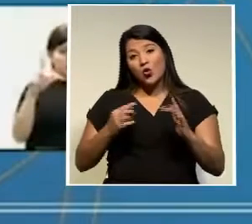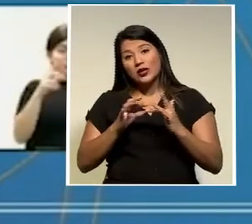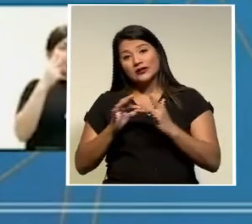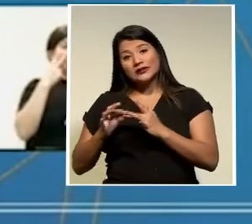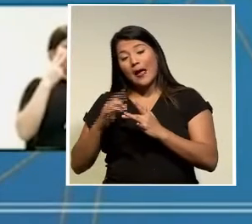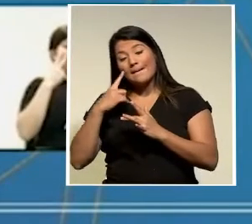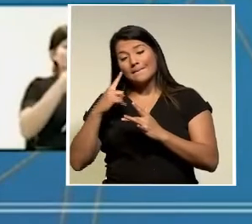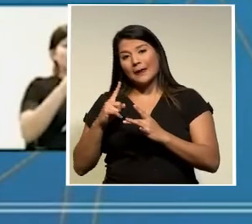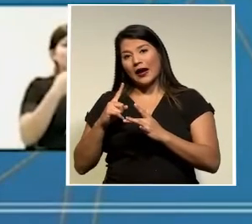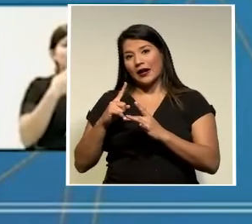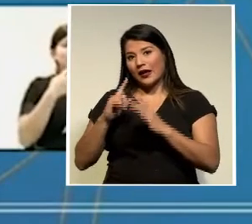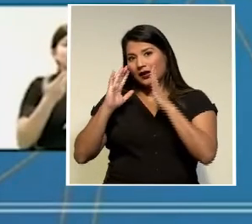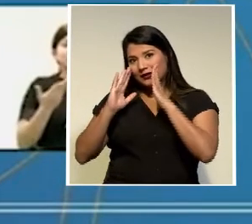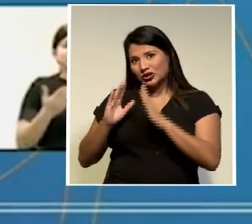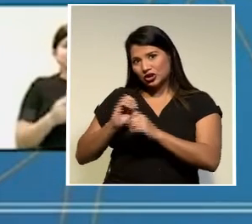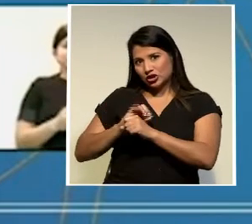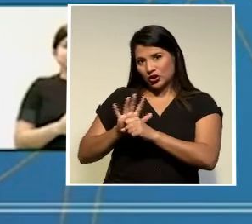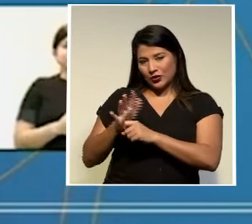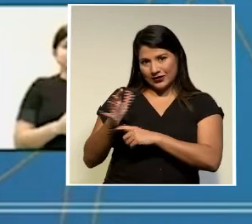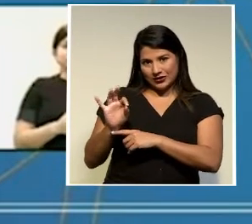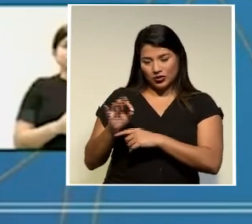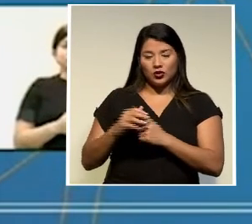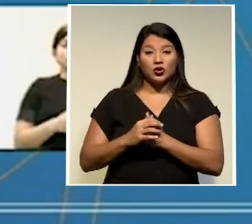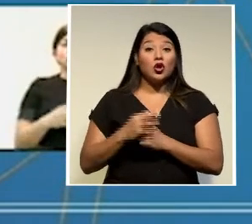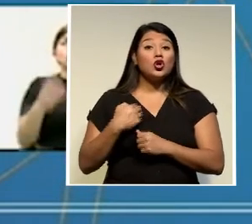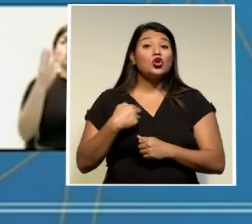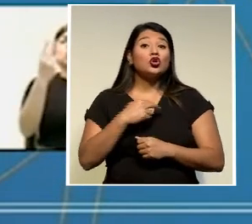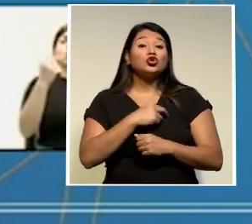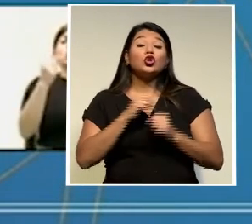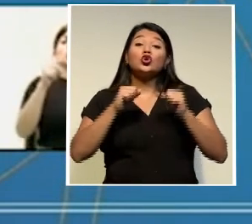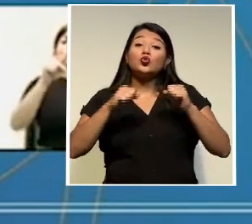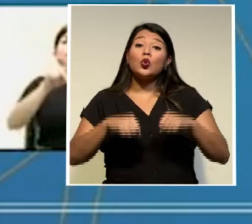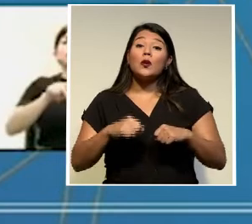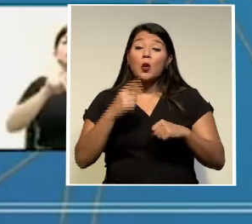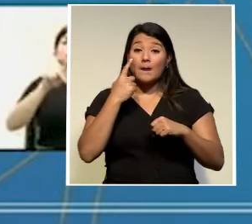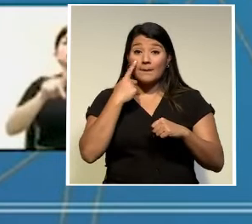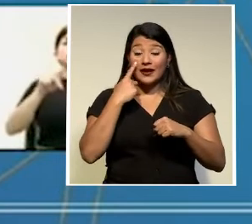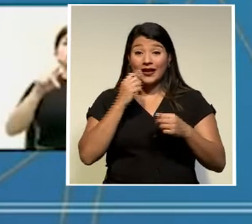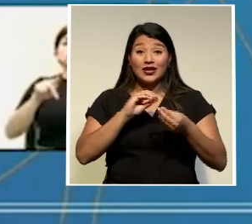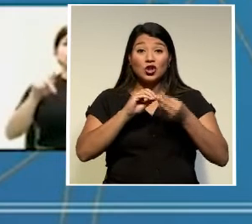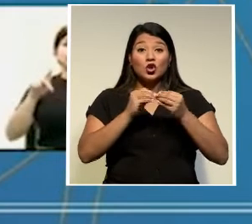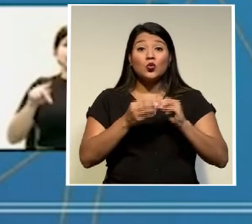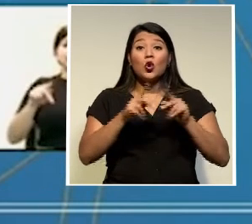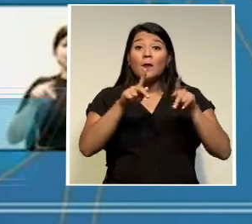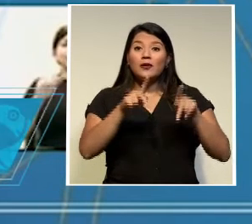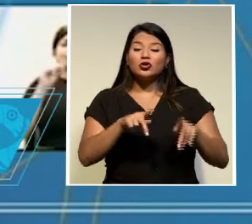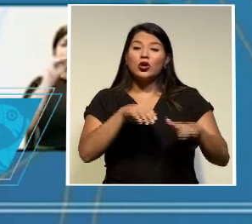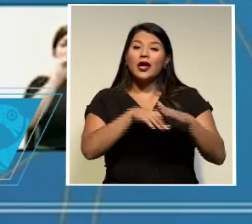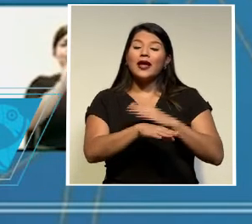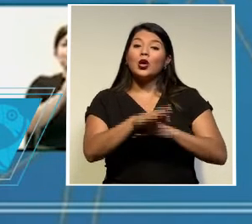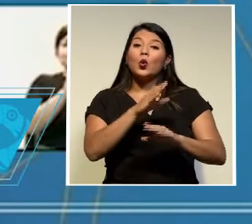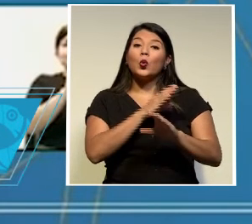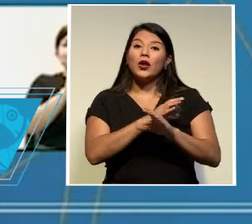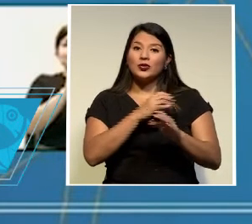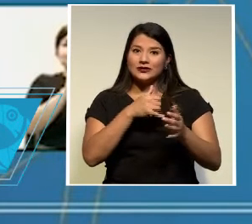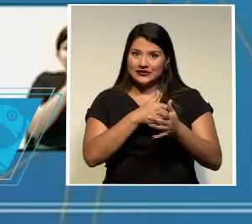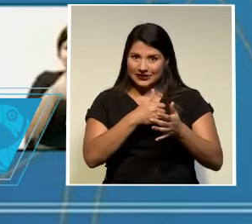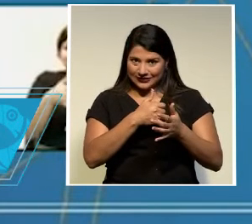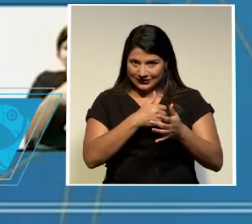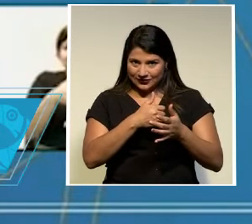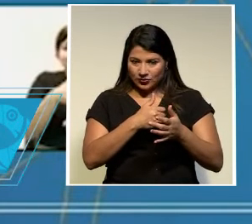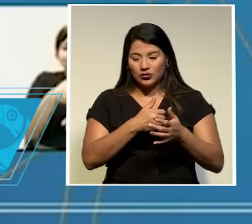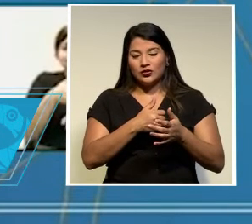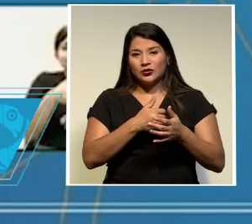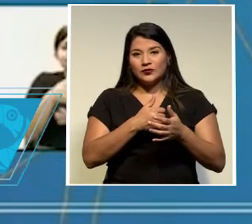lo que podemos ver es el número de personas en cuidados intensivos en